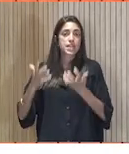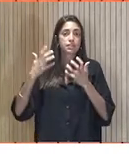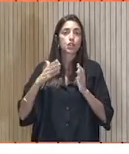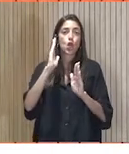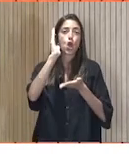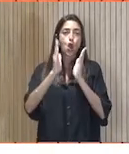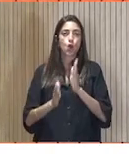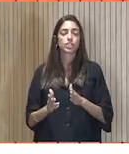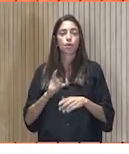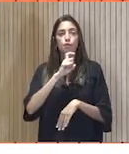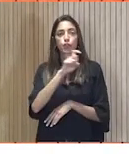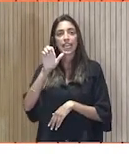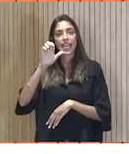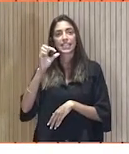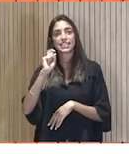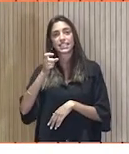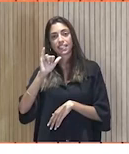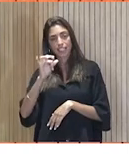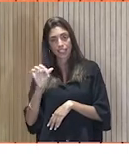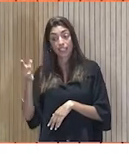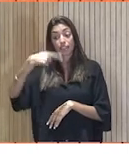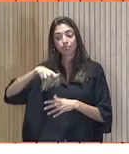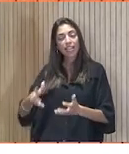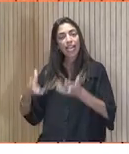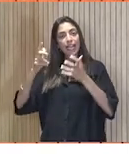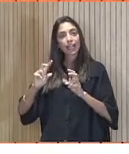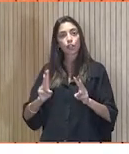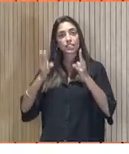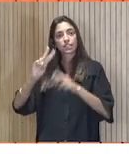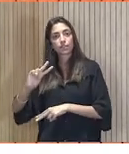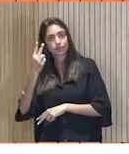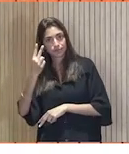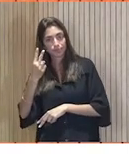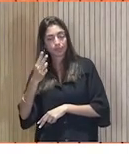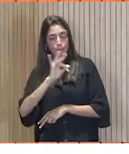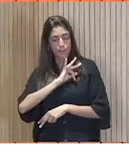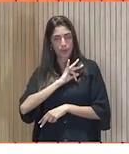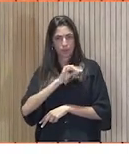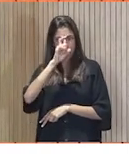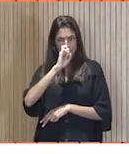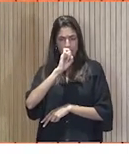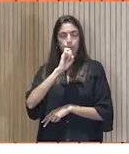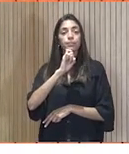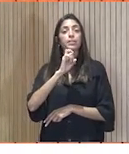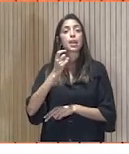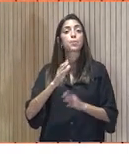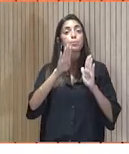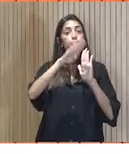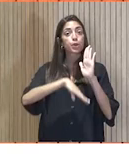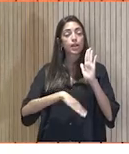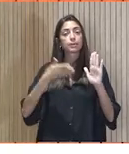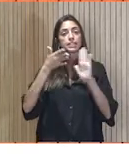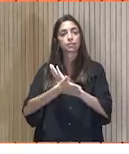Fundación EXIT. EXIT fueron los ganadores en la segunda edición de este premio, quiero recordar. El programa consiste en asignar un